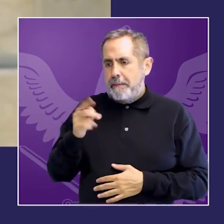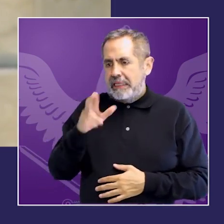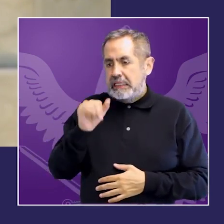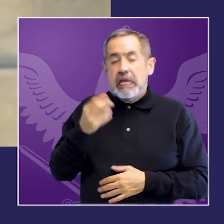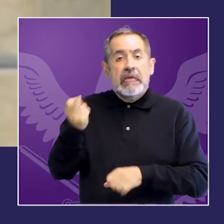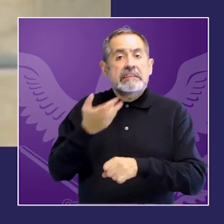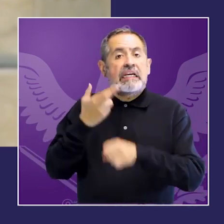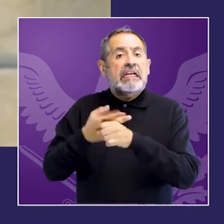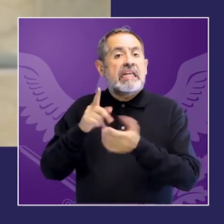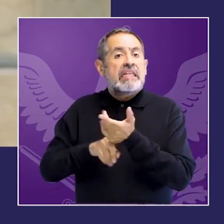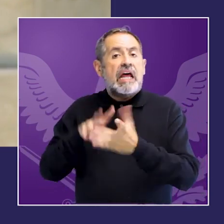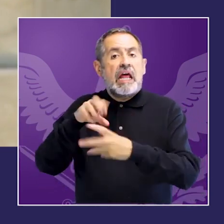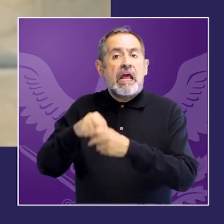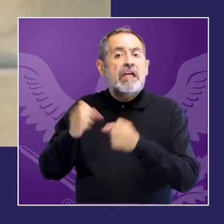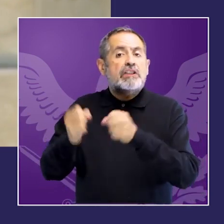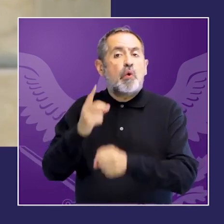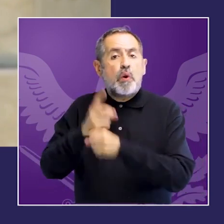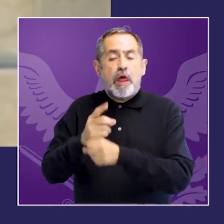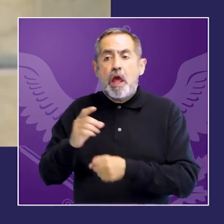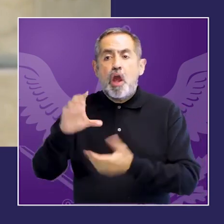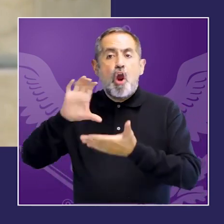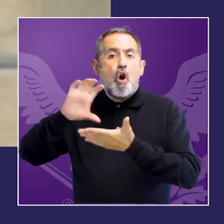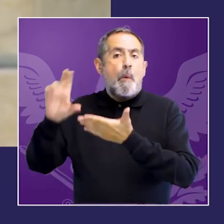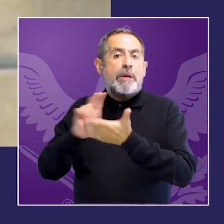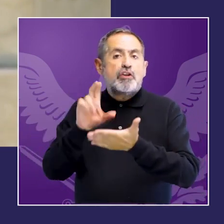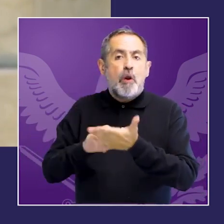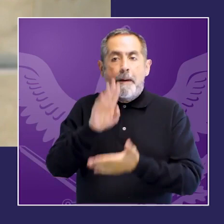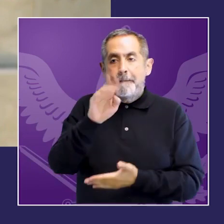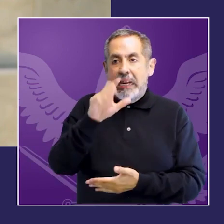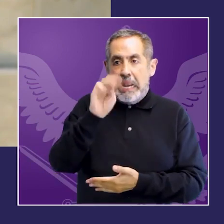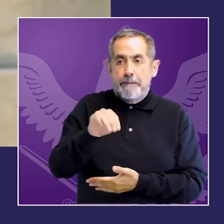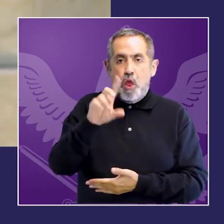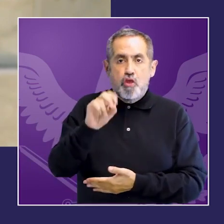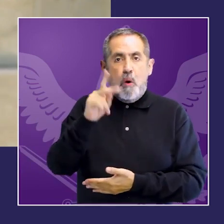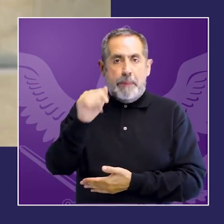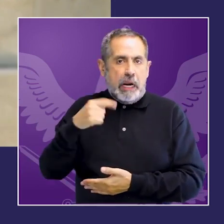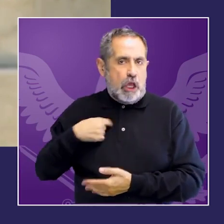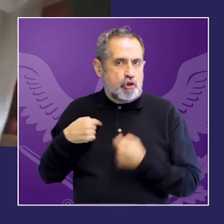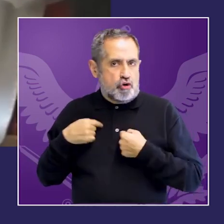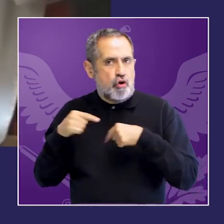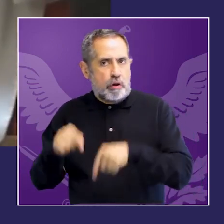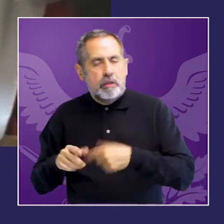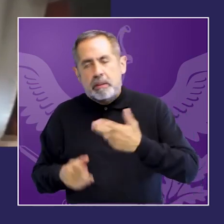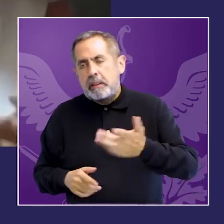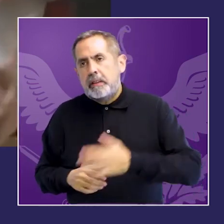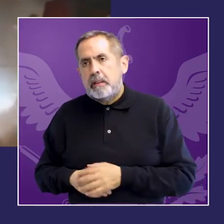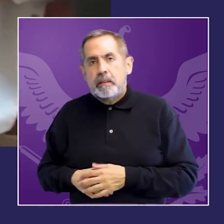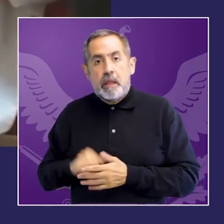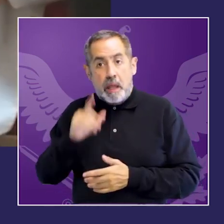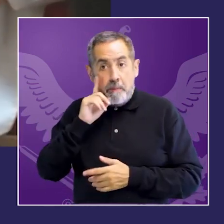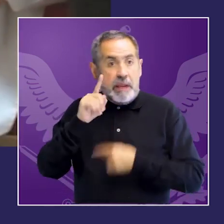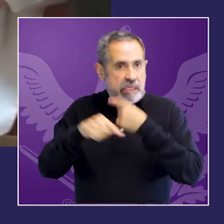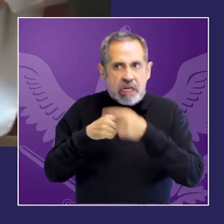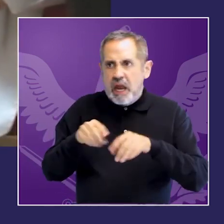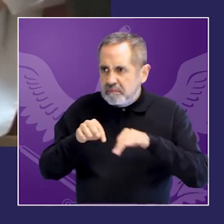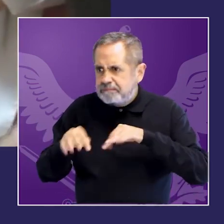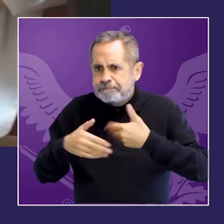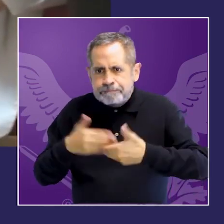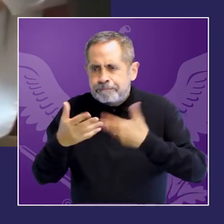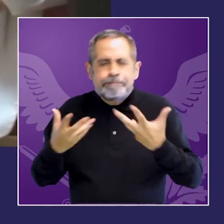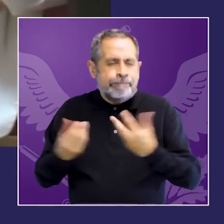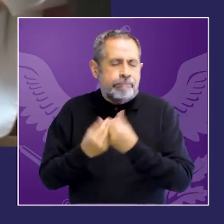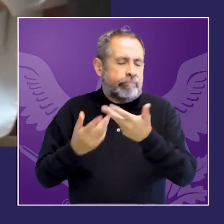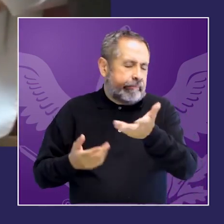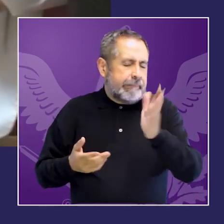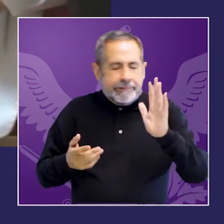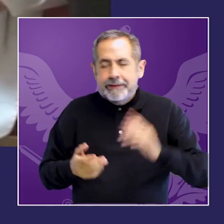momento soy Luz Patricia Mejía secretaria técnica del mecanismo de seguimiento de la convención de Belén do Pará y bueno parte del ejercicio que vamos a hacer mañana